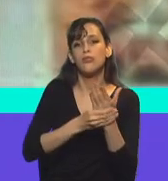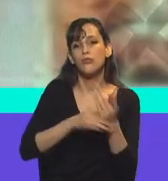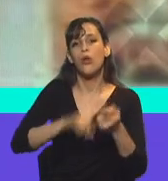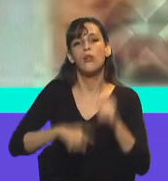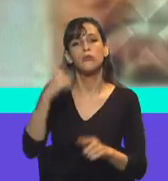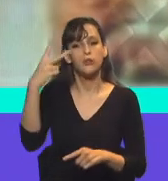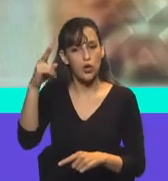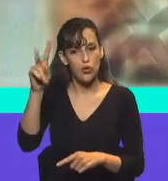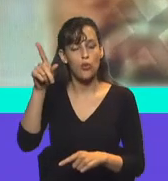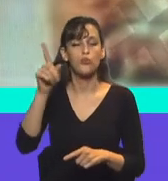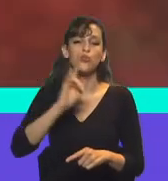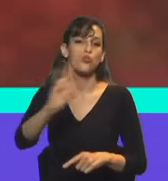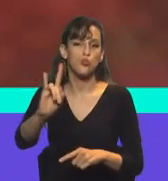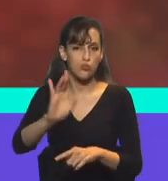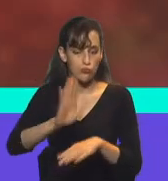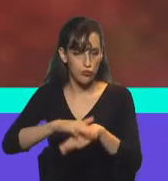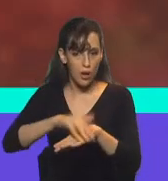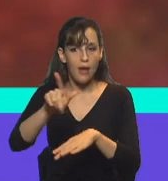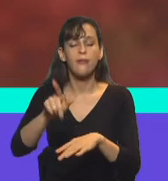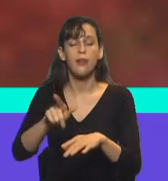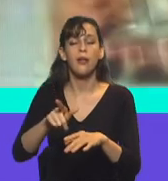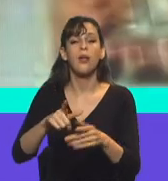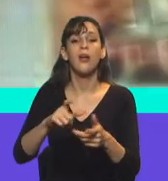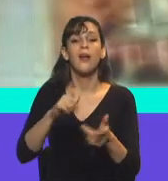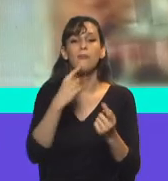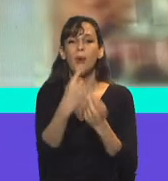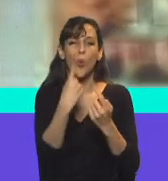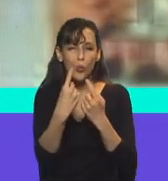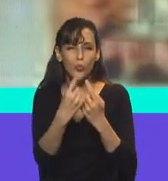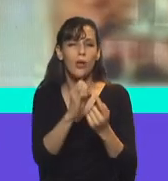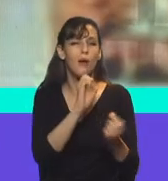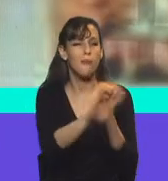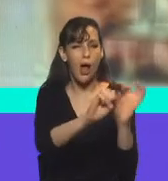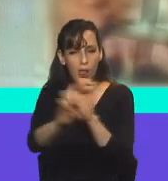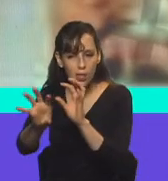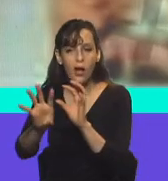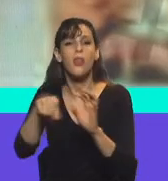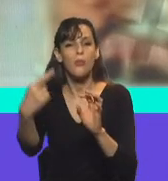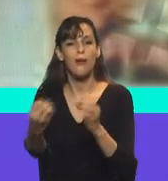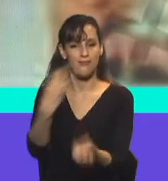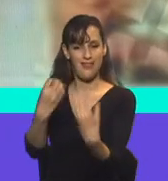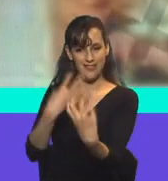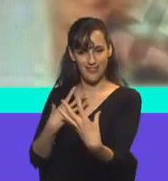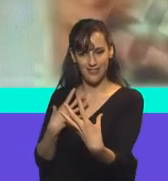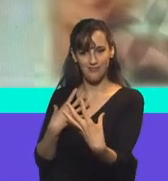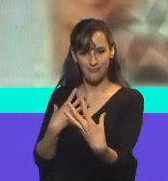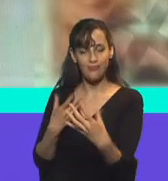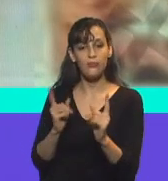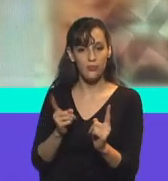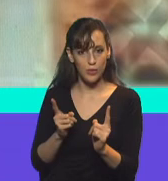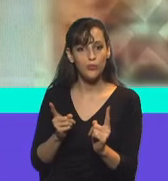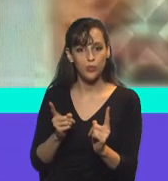Cancillería, Cancillería las envía a cada uno de los países y vendrán las respuestas y las inquietudes por parte de